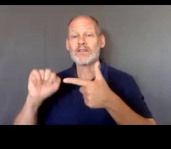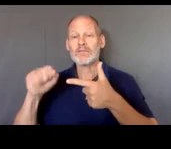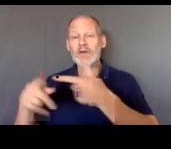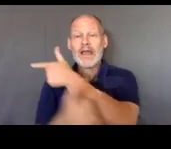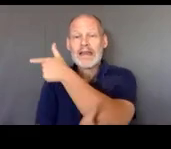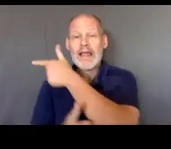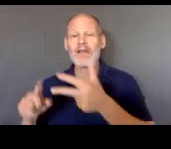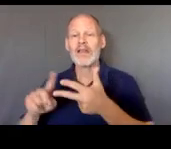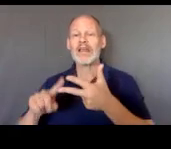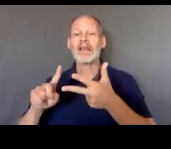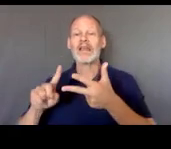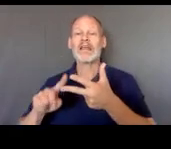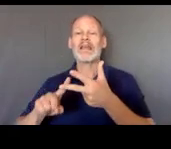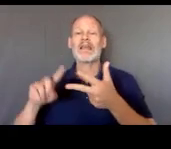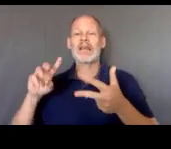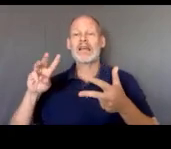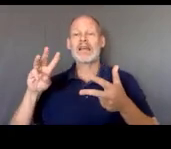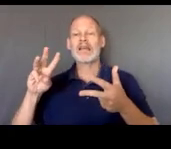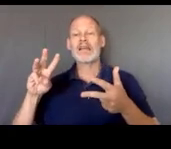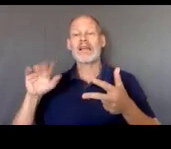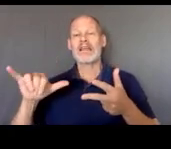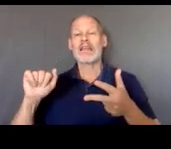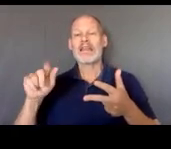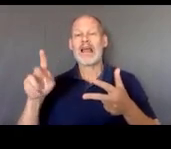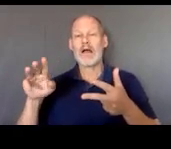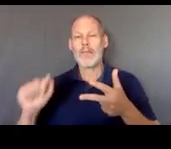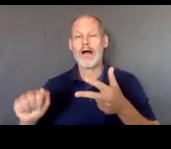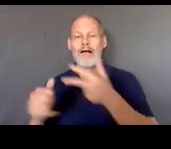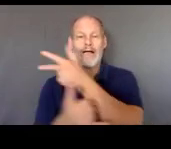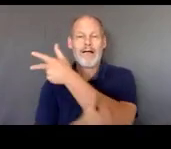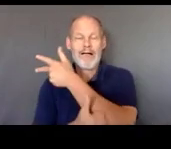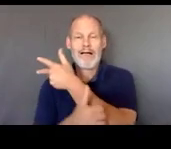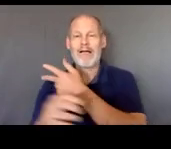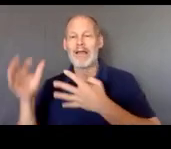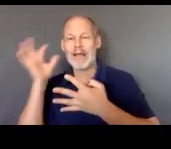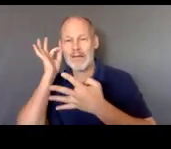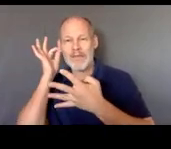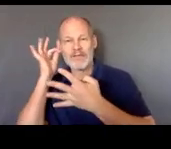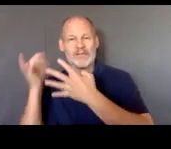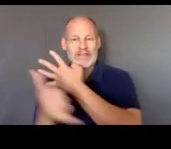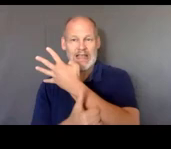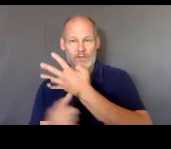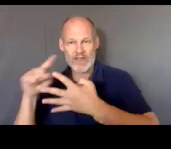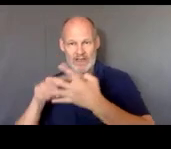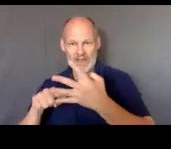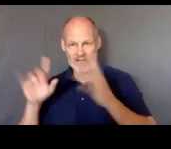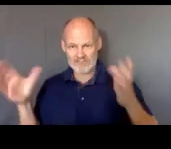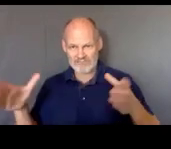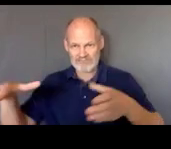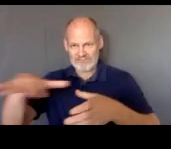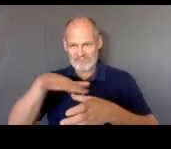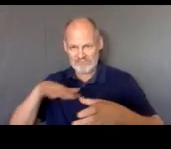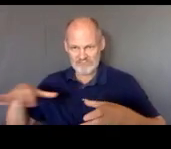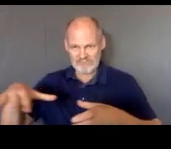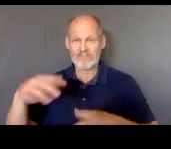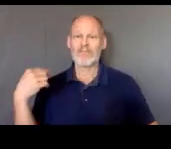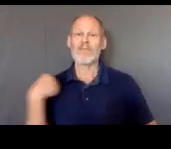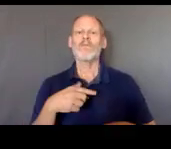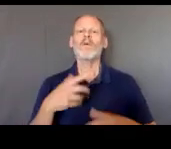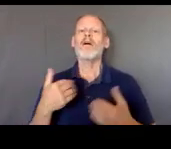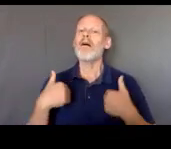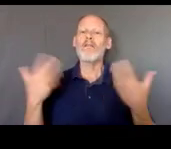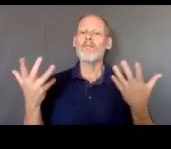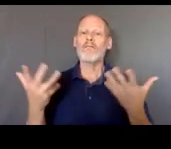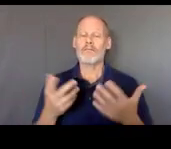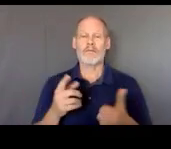si damos servicios gratuitos a los jóvenes ilegales y o sea